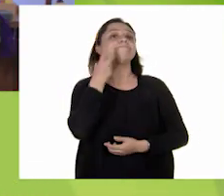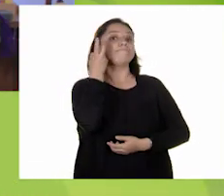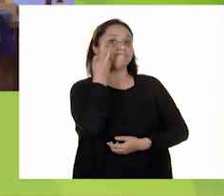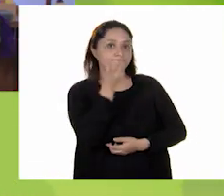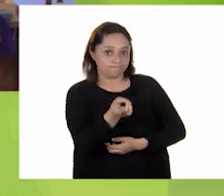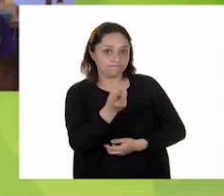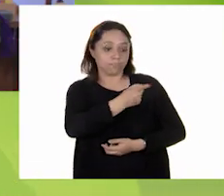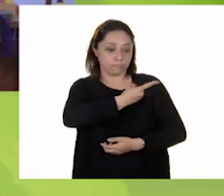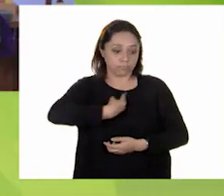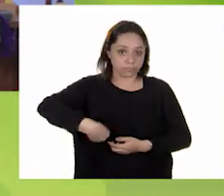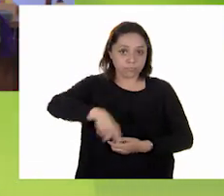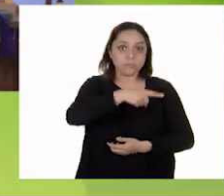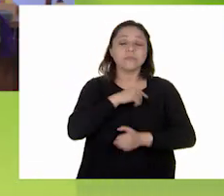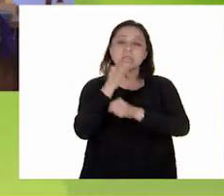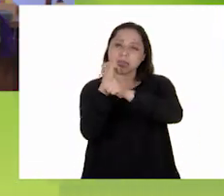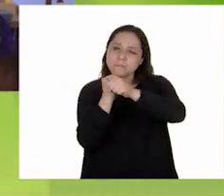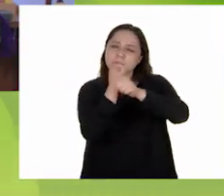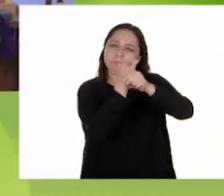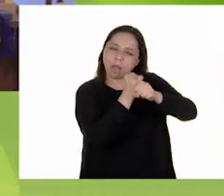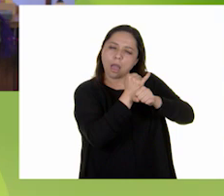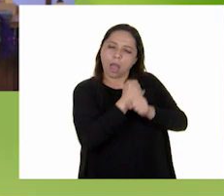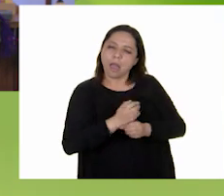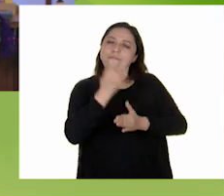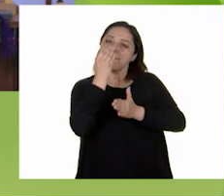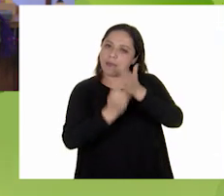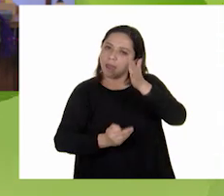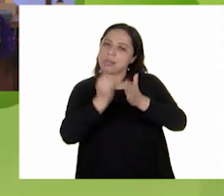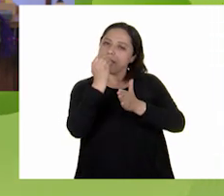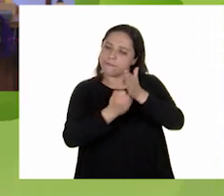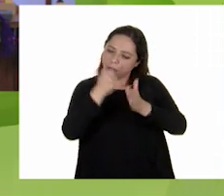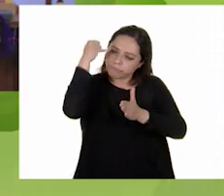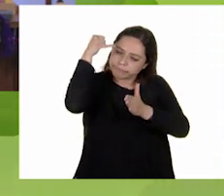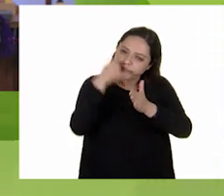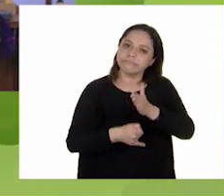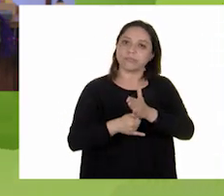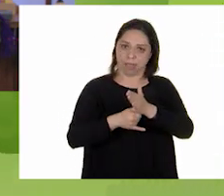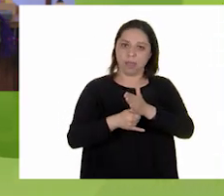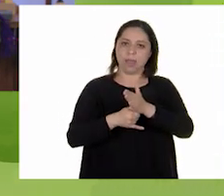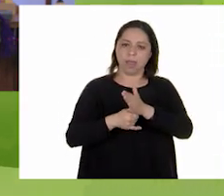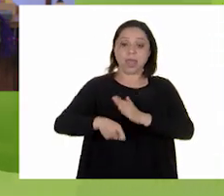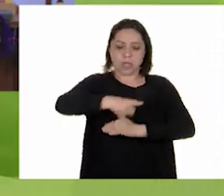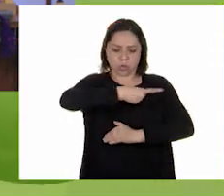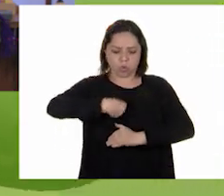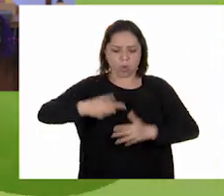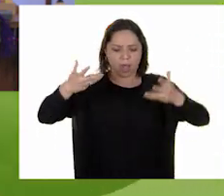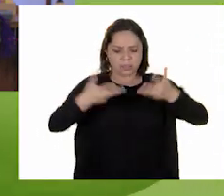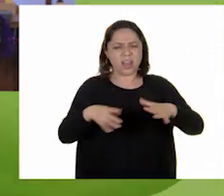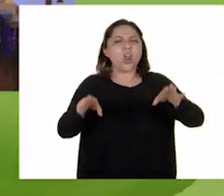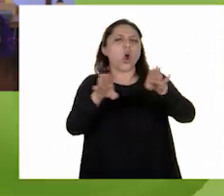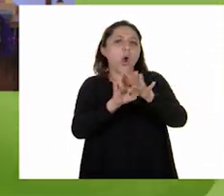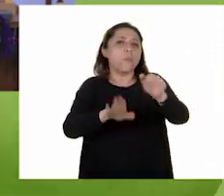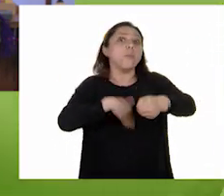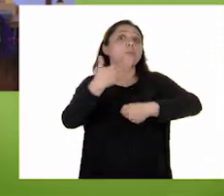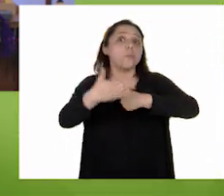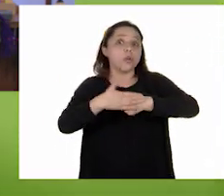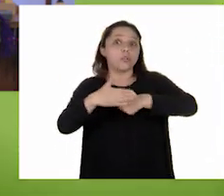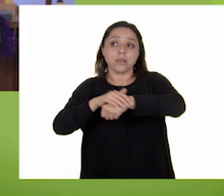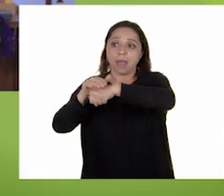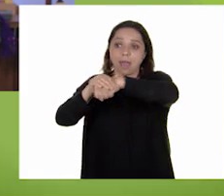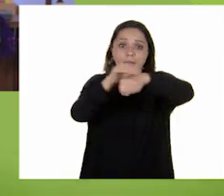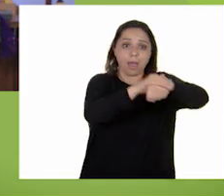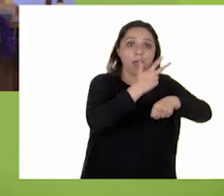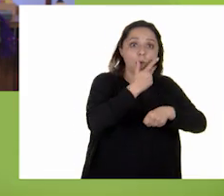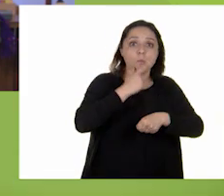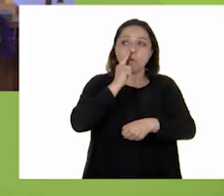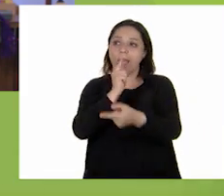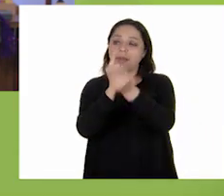podemos investigar mucho más de cómo pasó todo esto y sobre todo, ¿qué podemos hacer para poder volver a jugar con nuestras amigas y